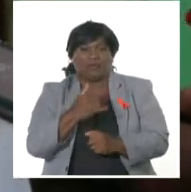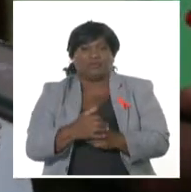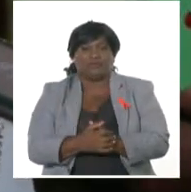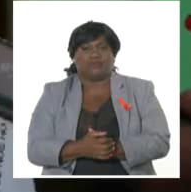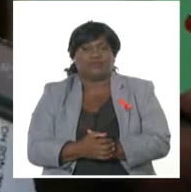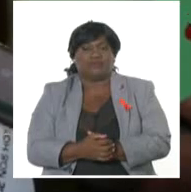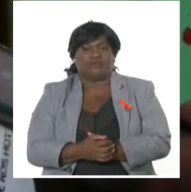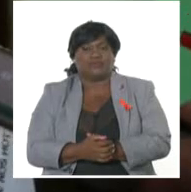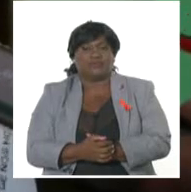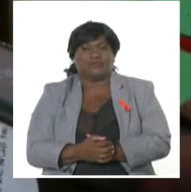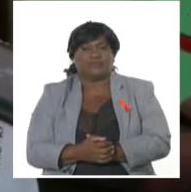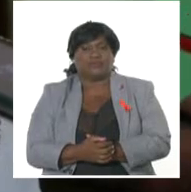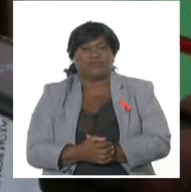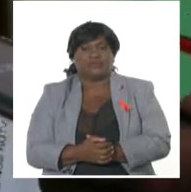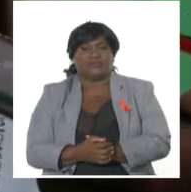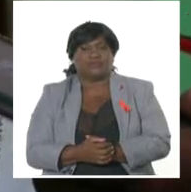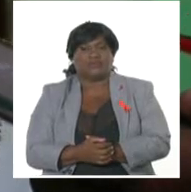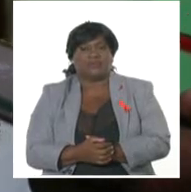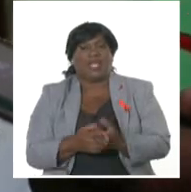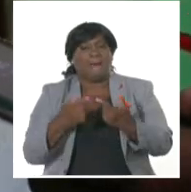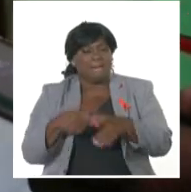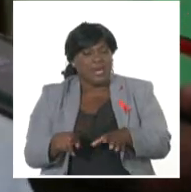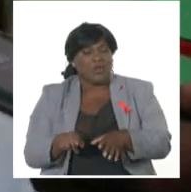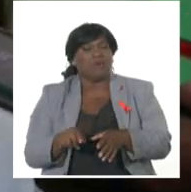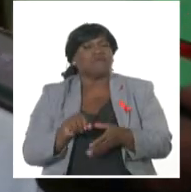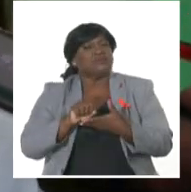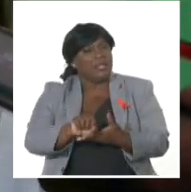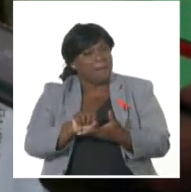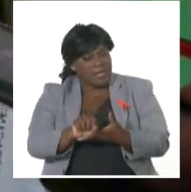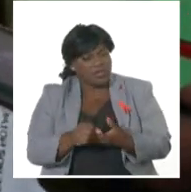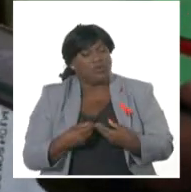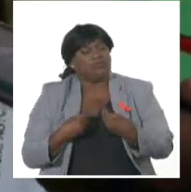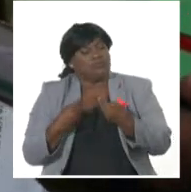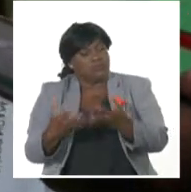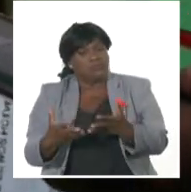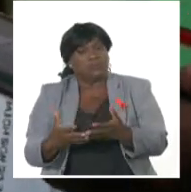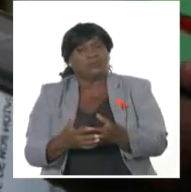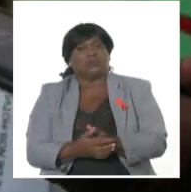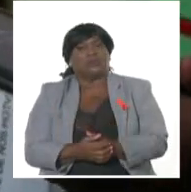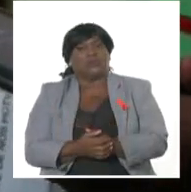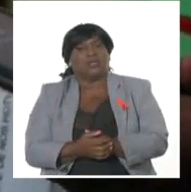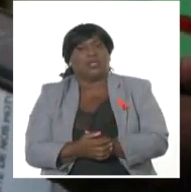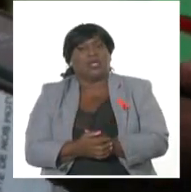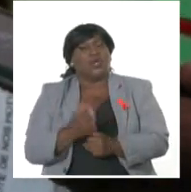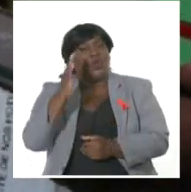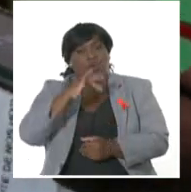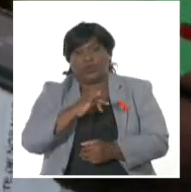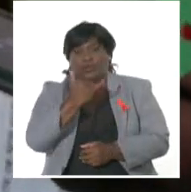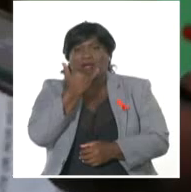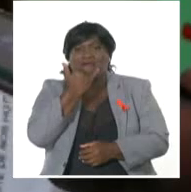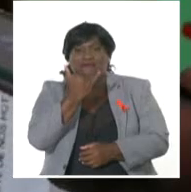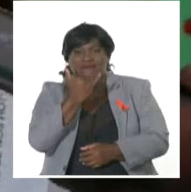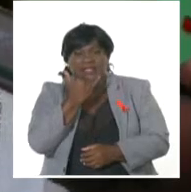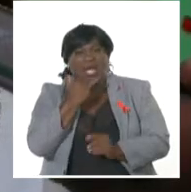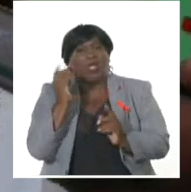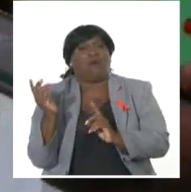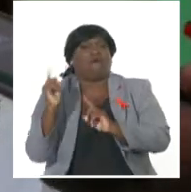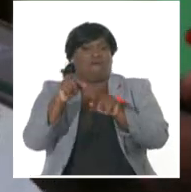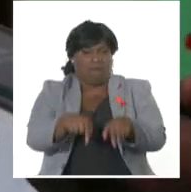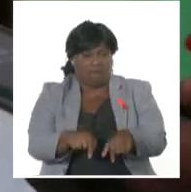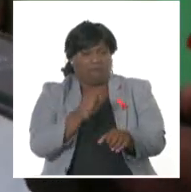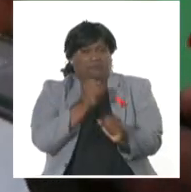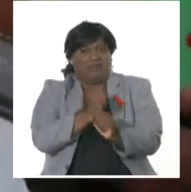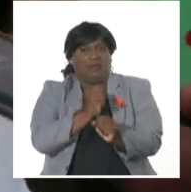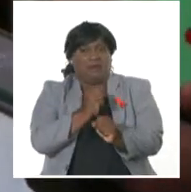pero no hemos sobrepuesto esto, y los no afectados son los que hoy contamos con ellos aquí en